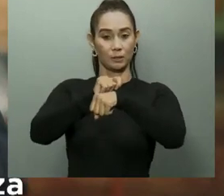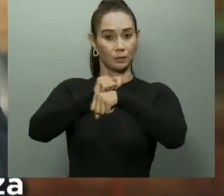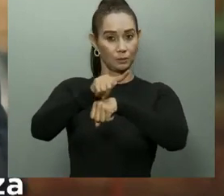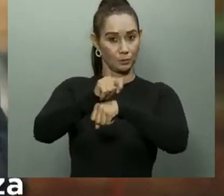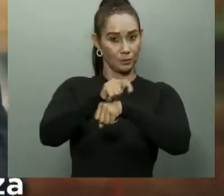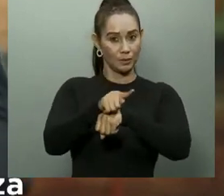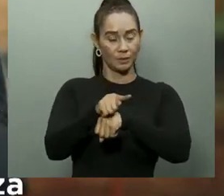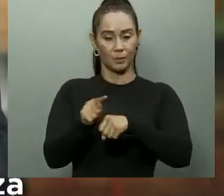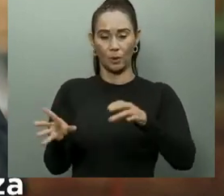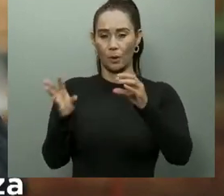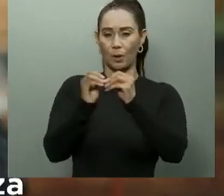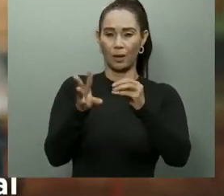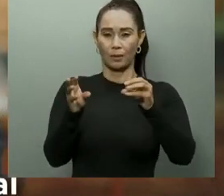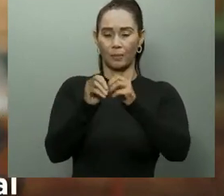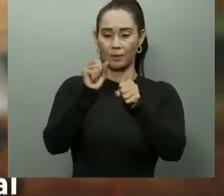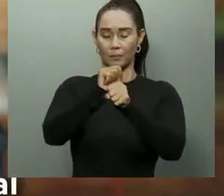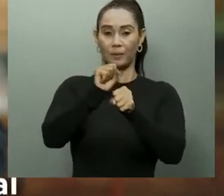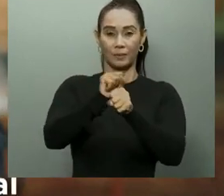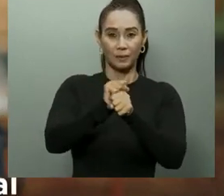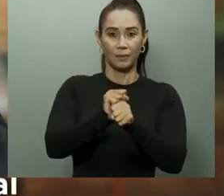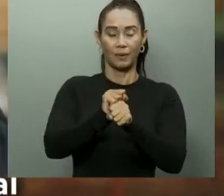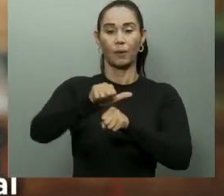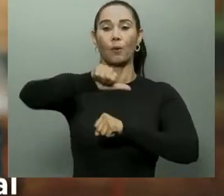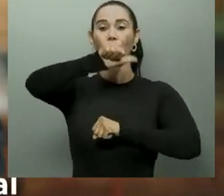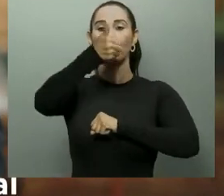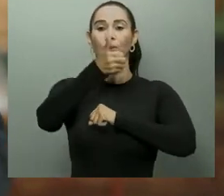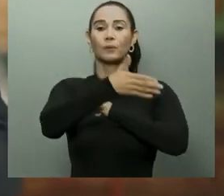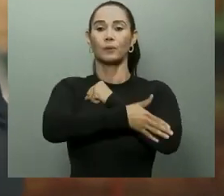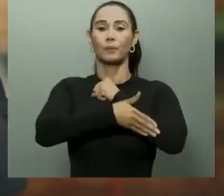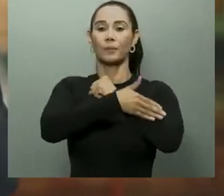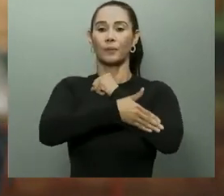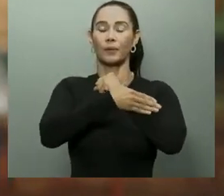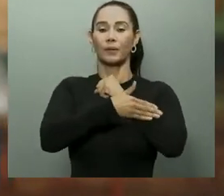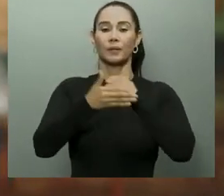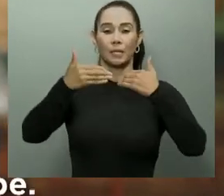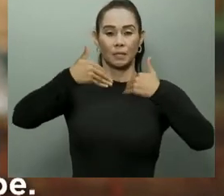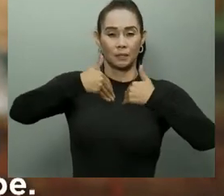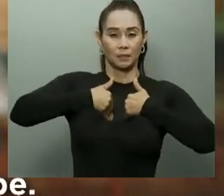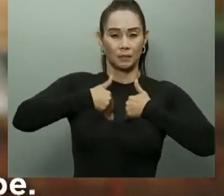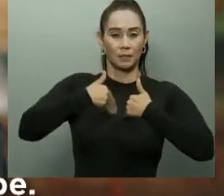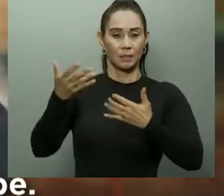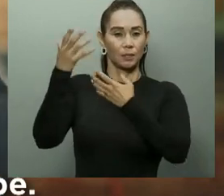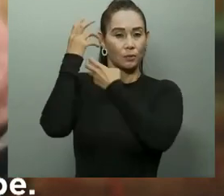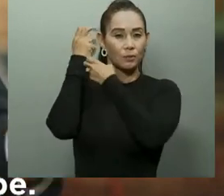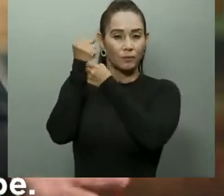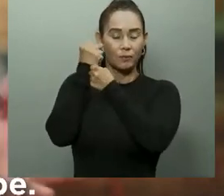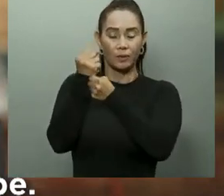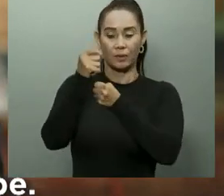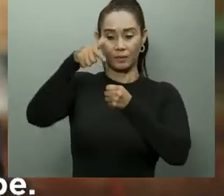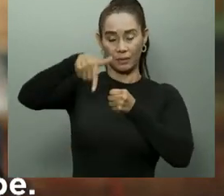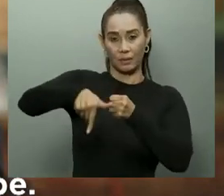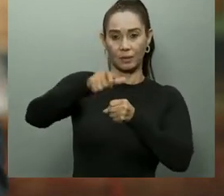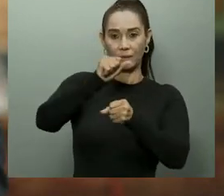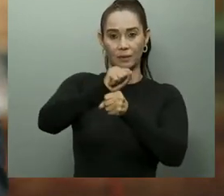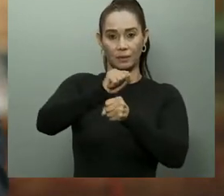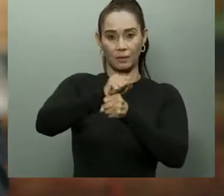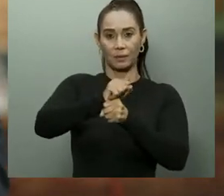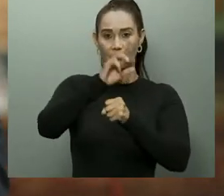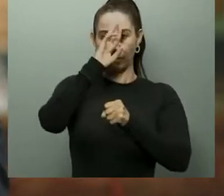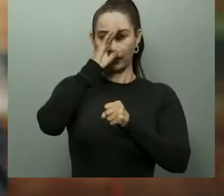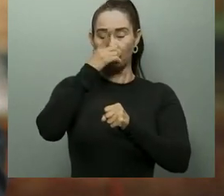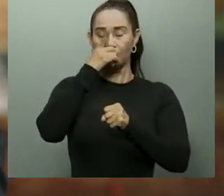somos el país que más confianza para la inversión privada nacional y extranjera genera en toda la región del Caribe.